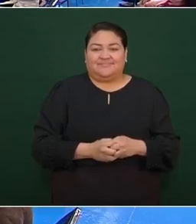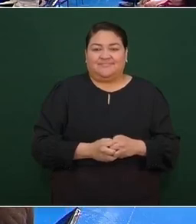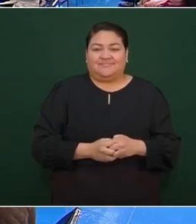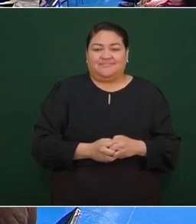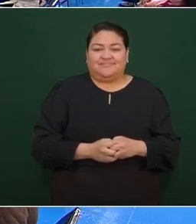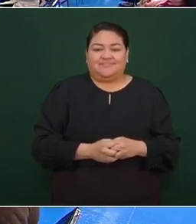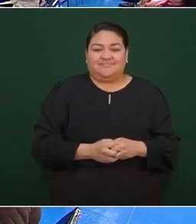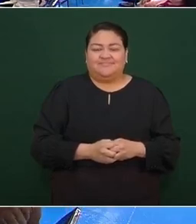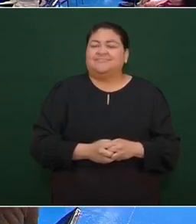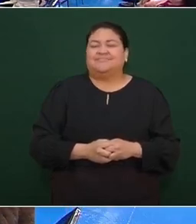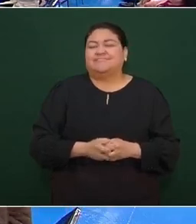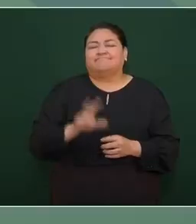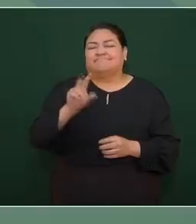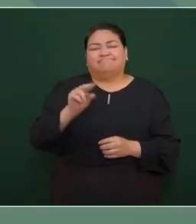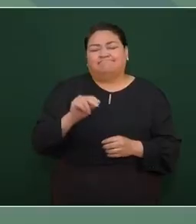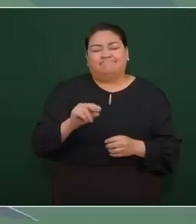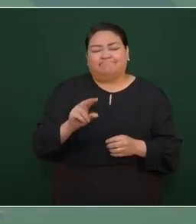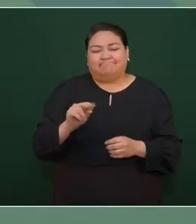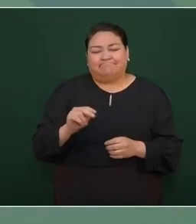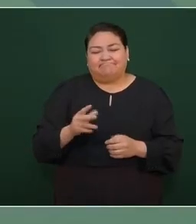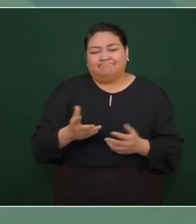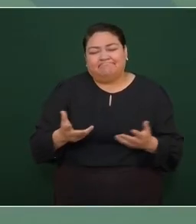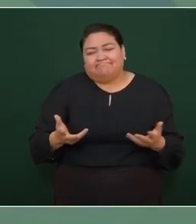no no me meto en eso es que